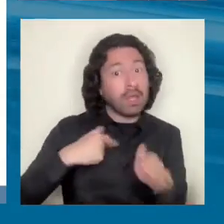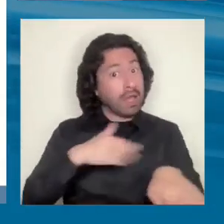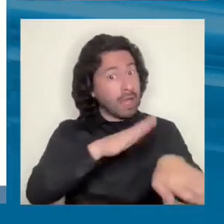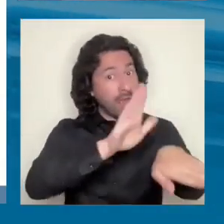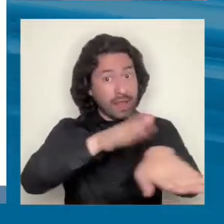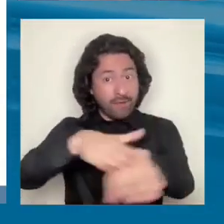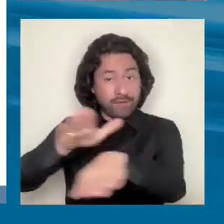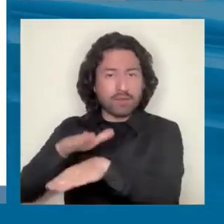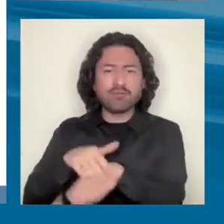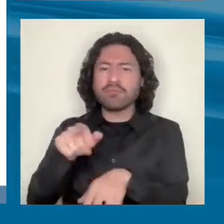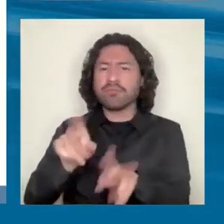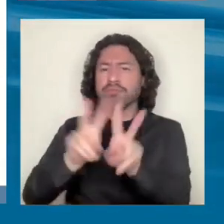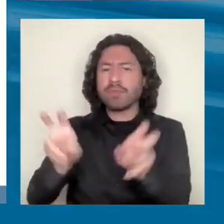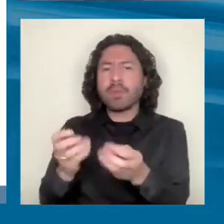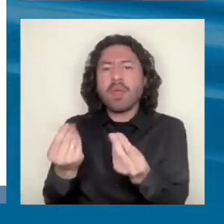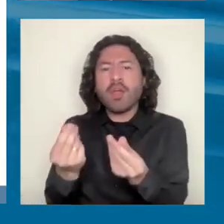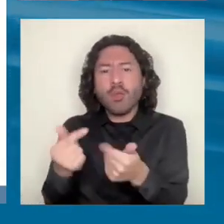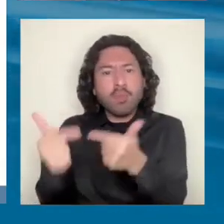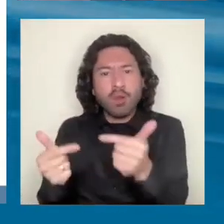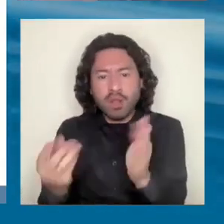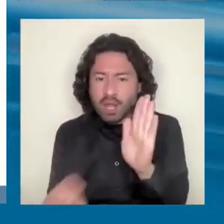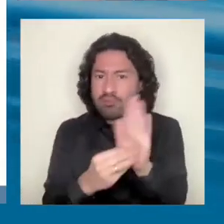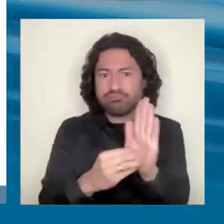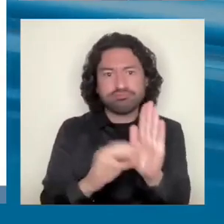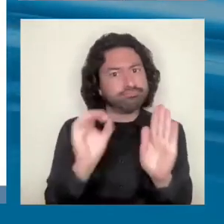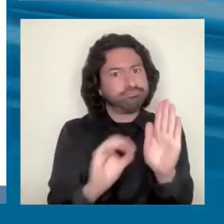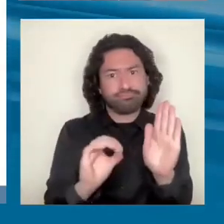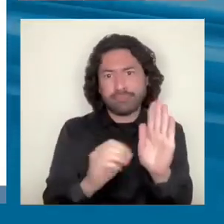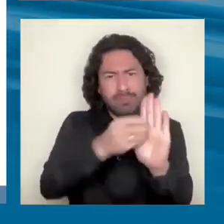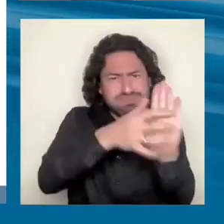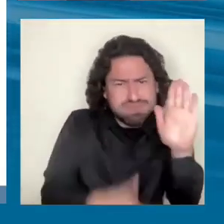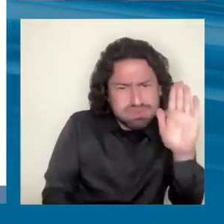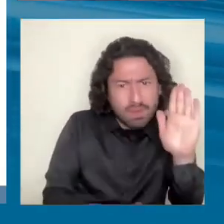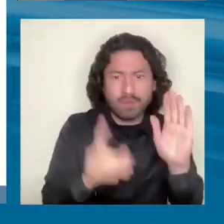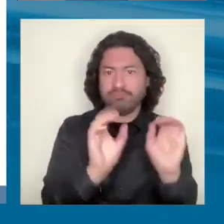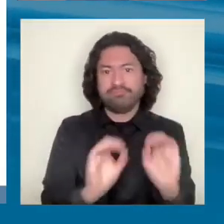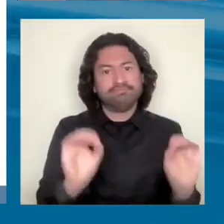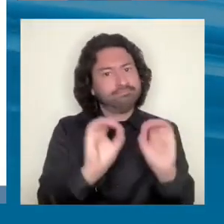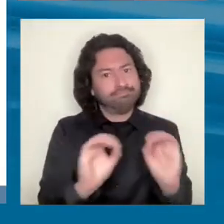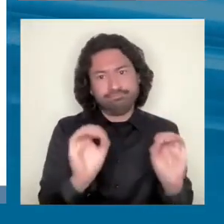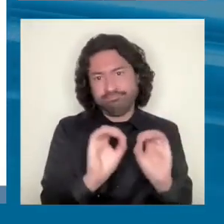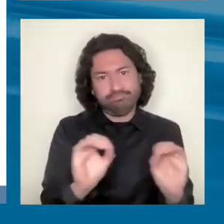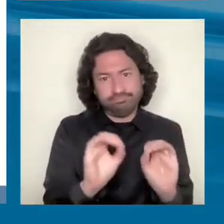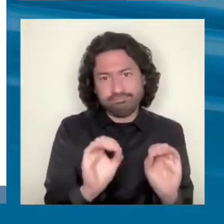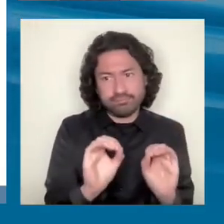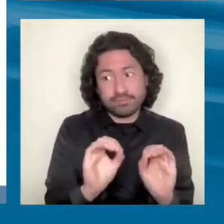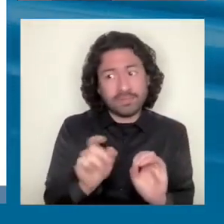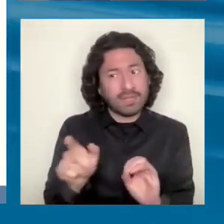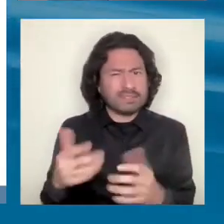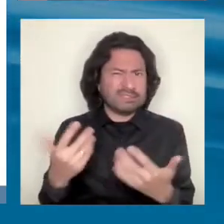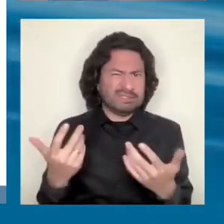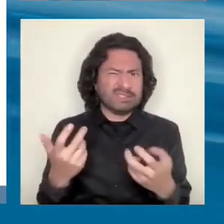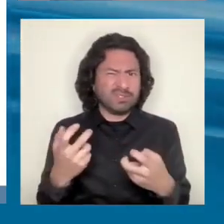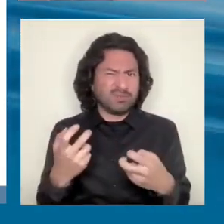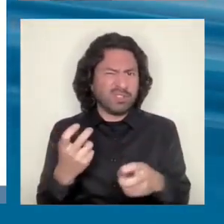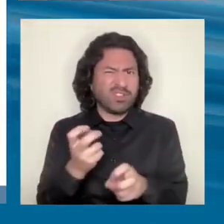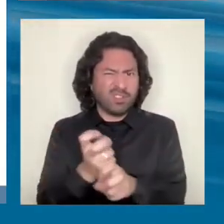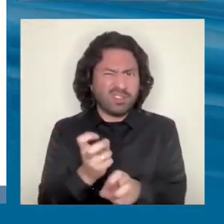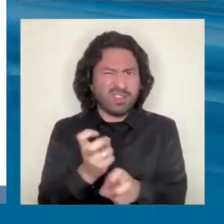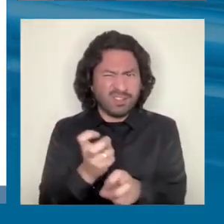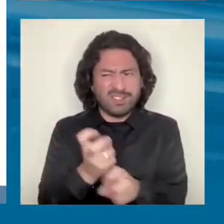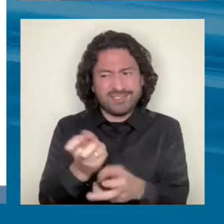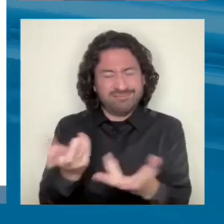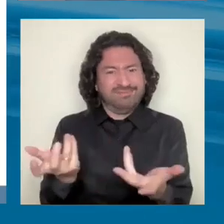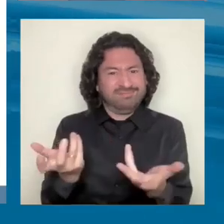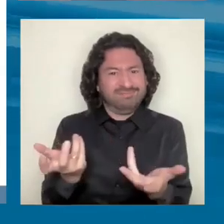por ejemplo, el tema de la economía política no está ahí, todavía desarrollado, y además eso es algo que es difícil en general, eso ya es algo que